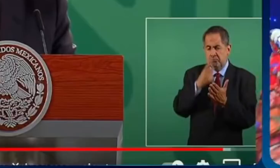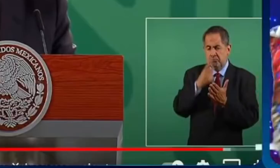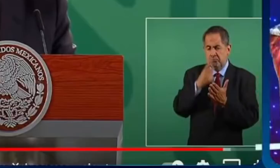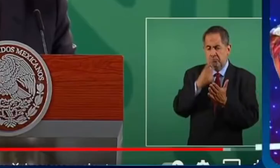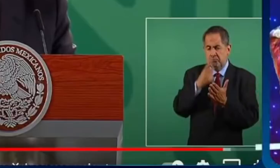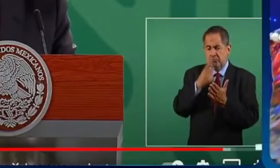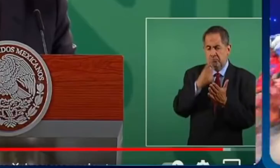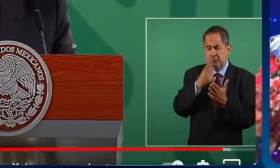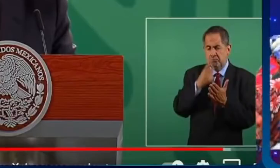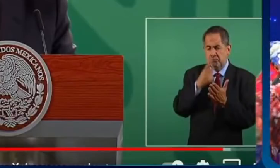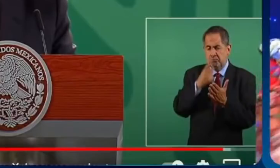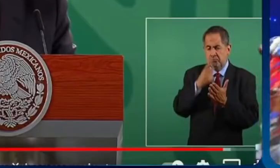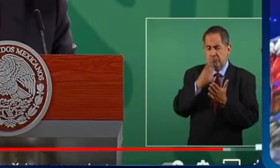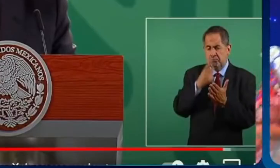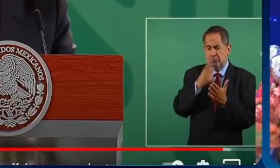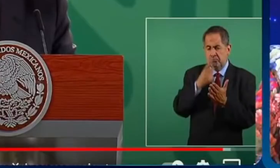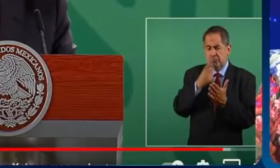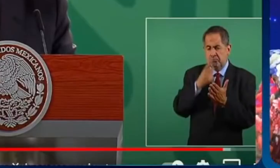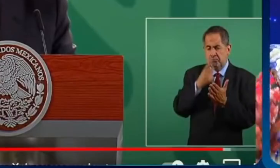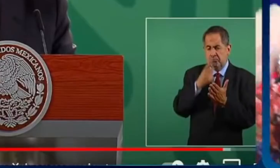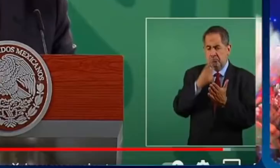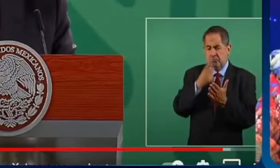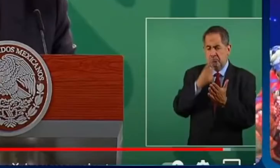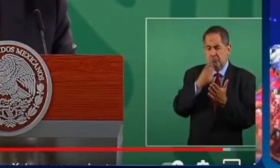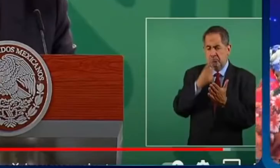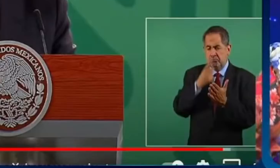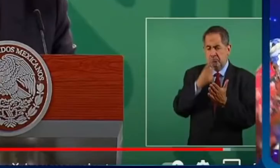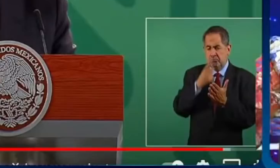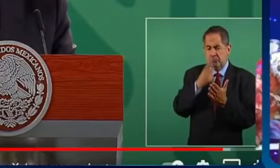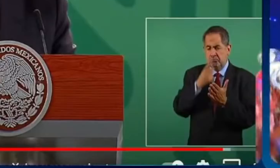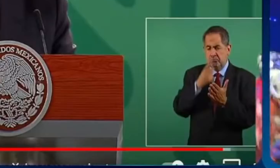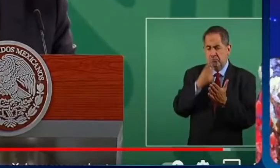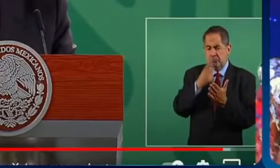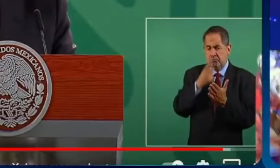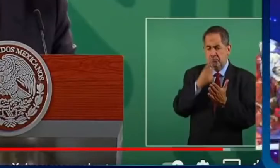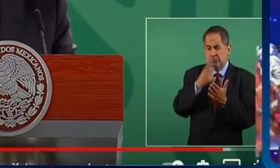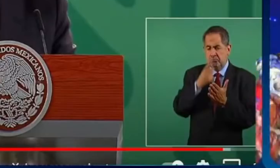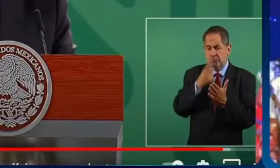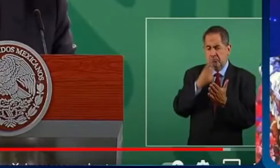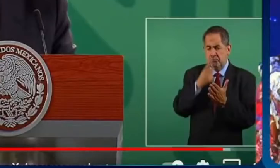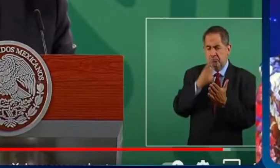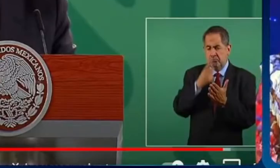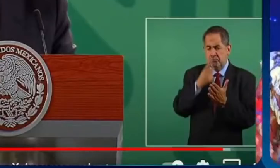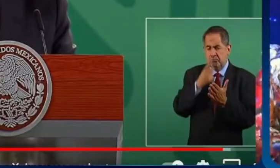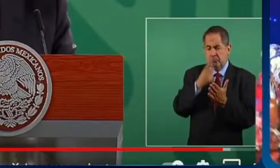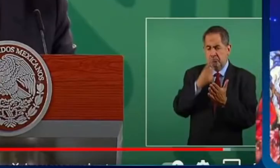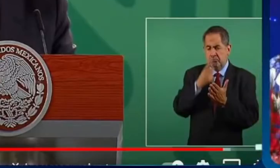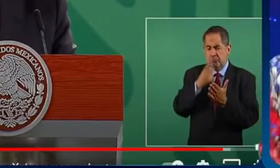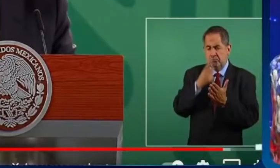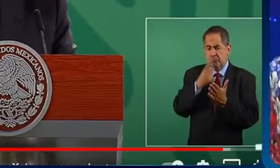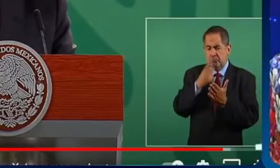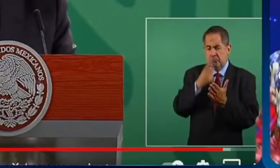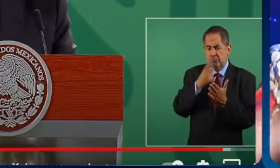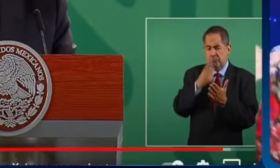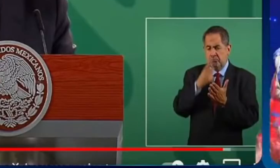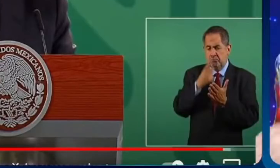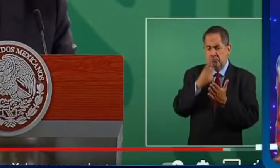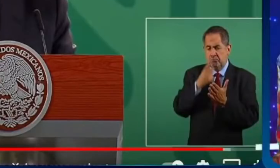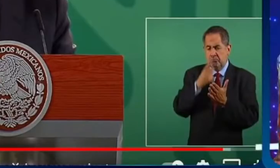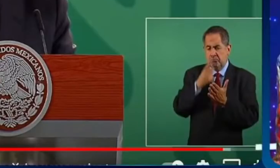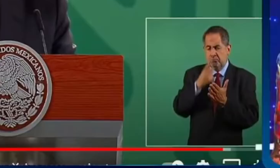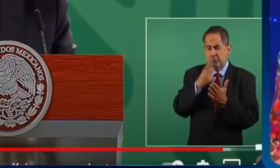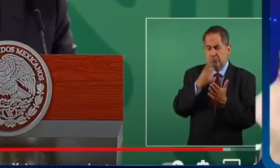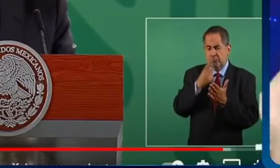va a soltar todo todo lo que traiga para realmente dejar un INE preparado listo neutral no